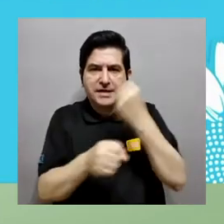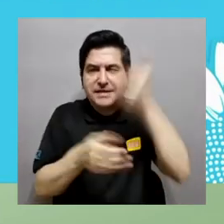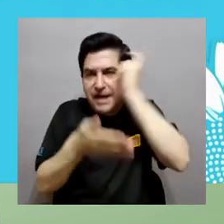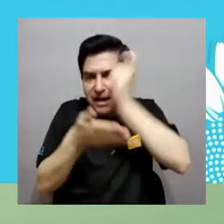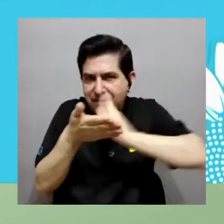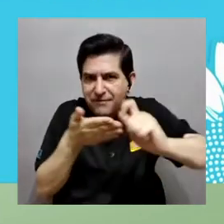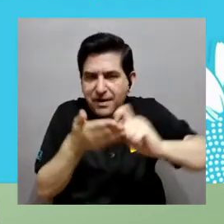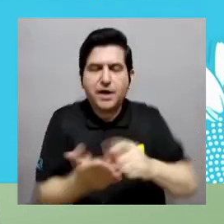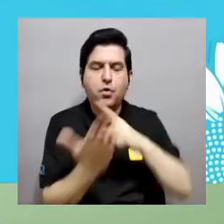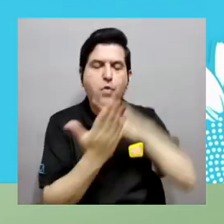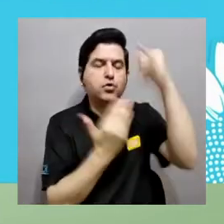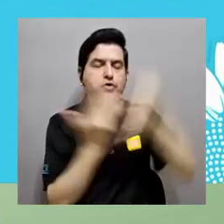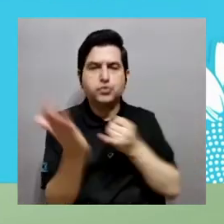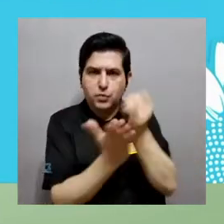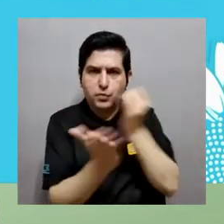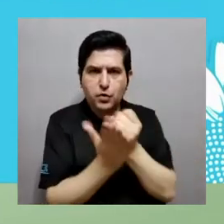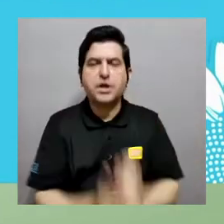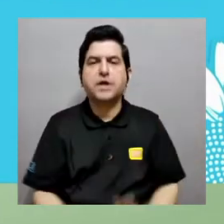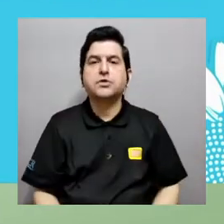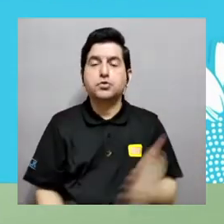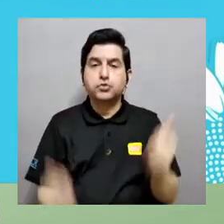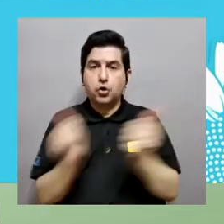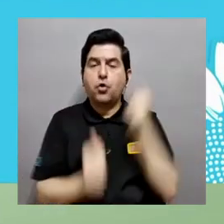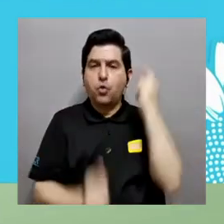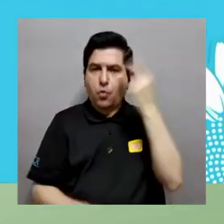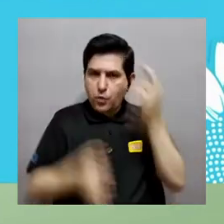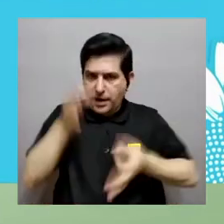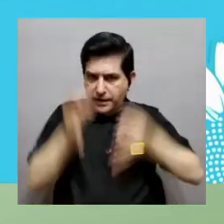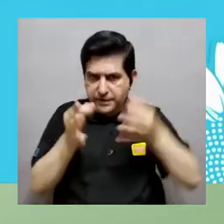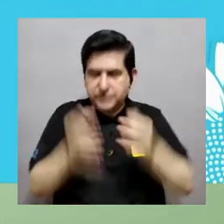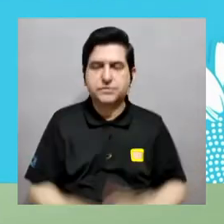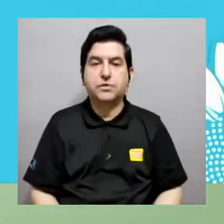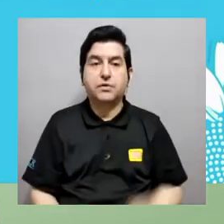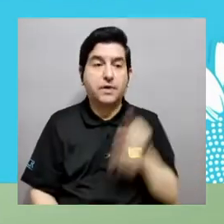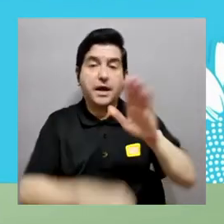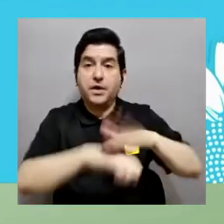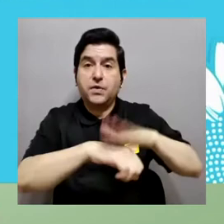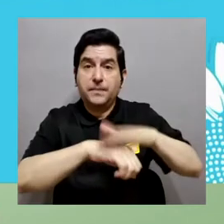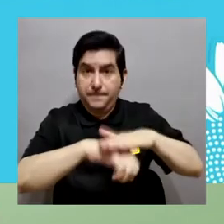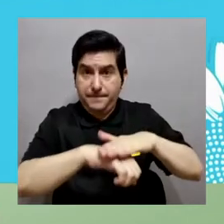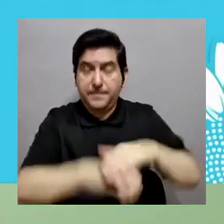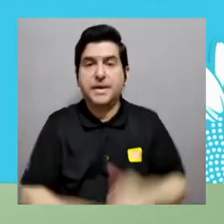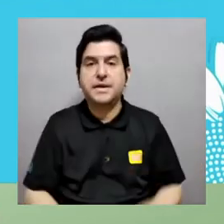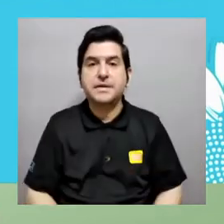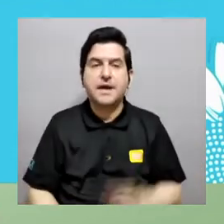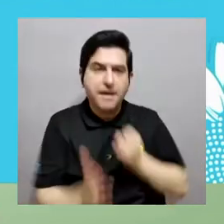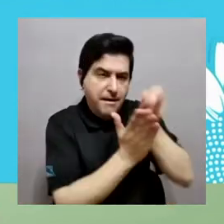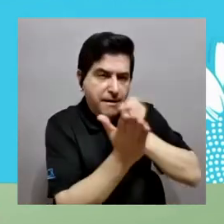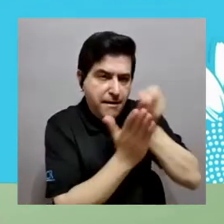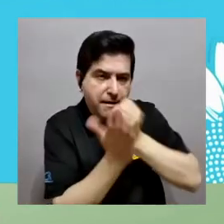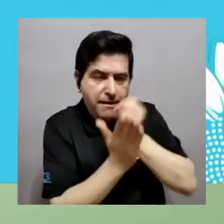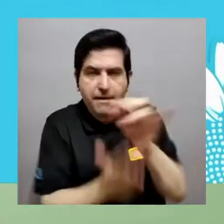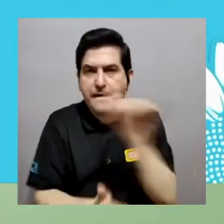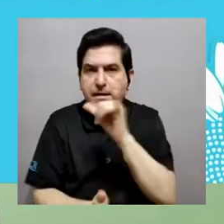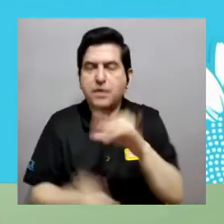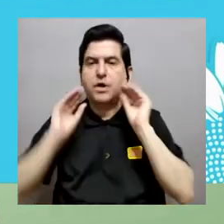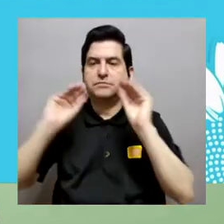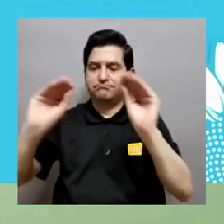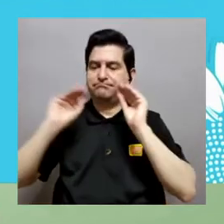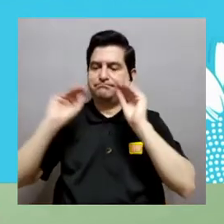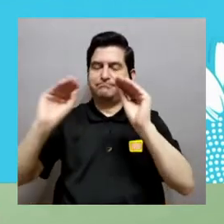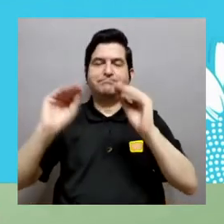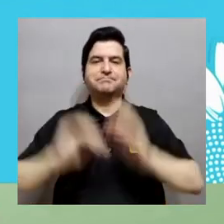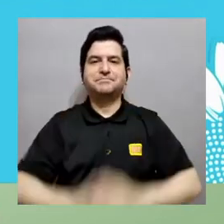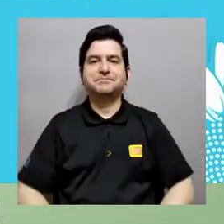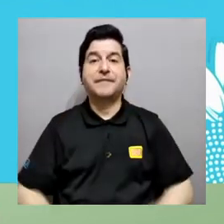también lo tenemos abierto para todos los estudiantes que quieran realizar sus trabajos de tesis y proyectos de investigación debidamente justificados. Obviamente, todo esto es para